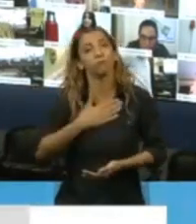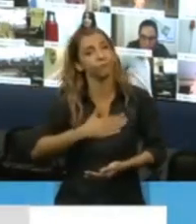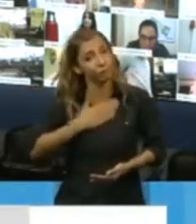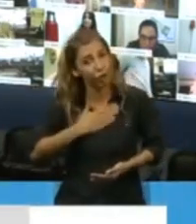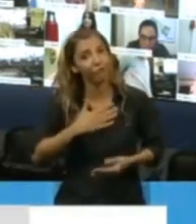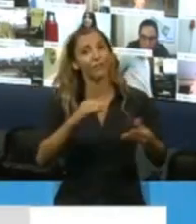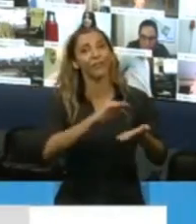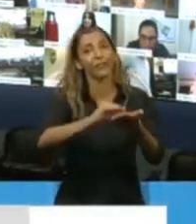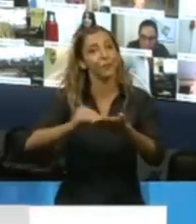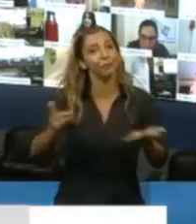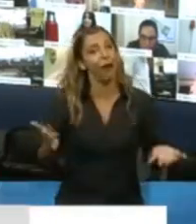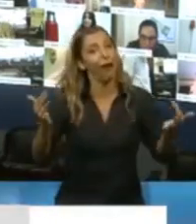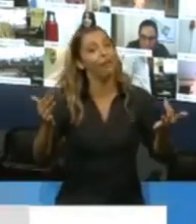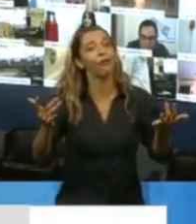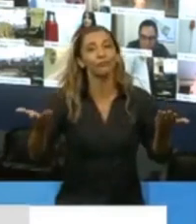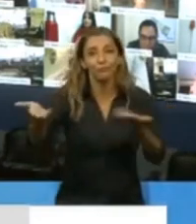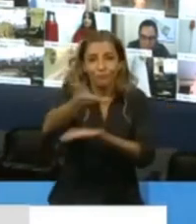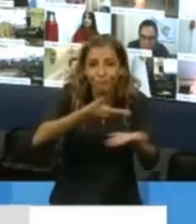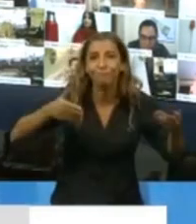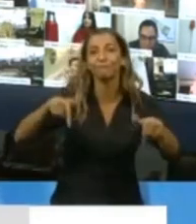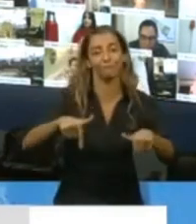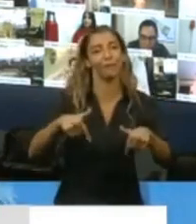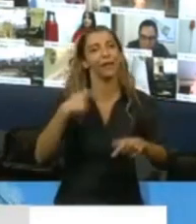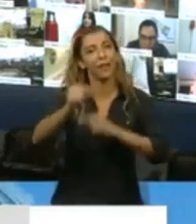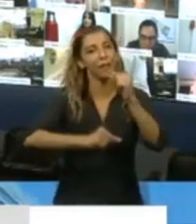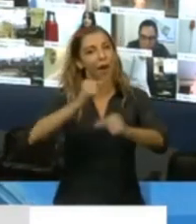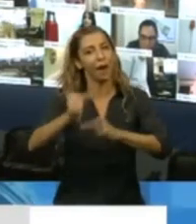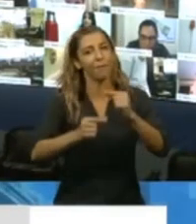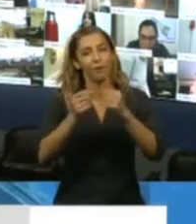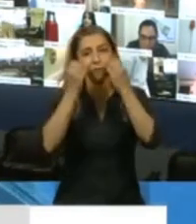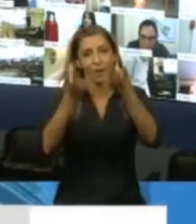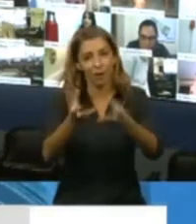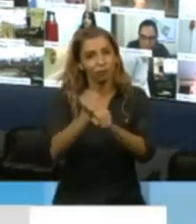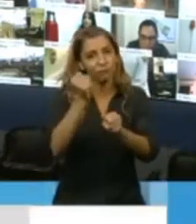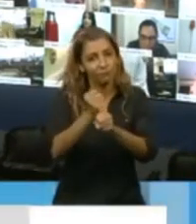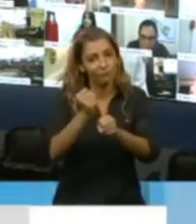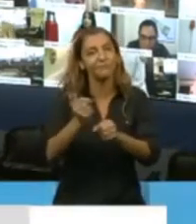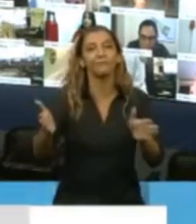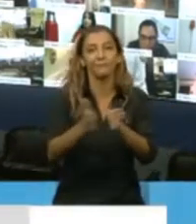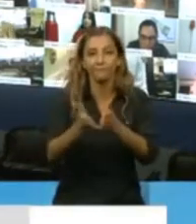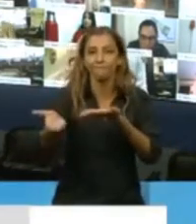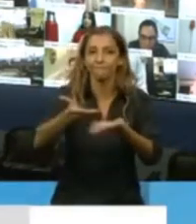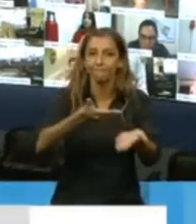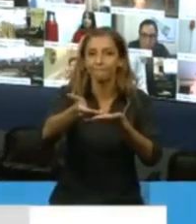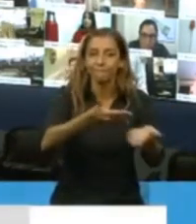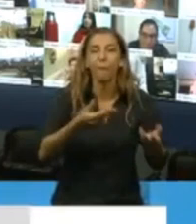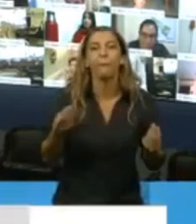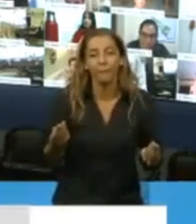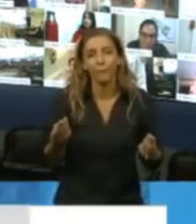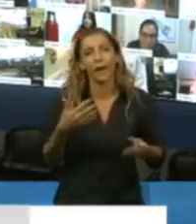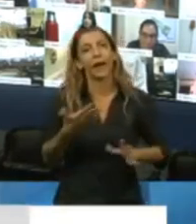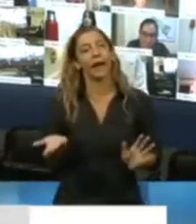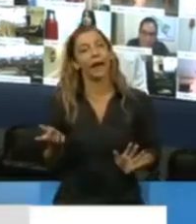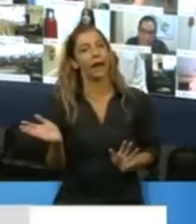circunstancias, y podamos ir brindando elementos que se necesitan diariamente para llevar